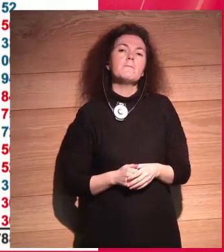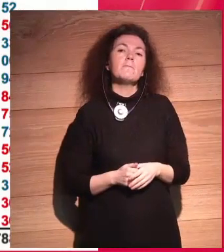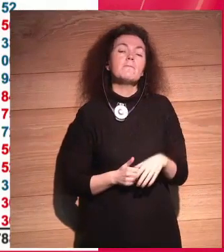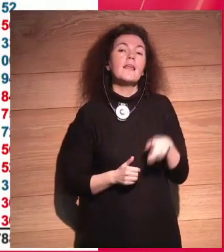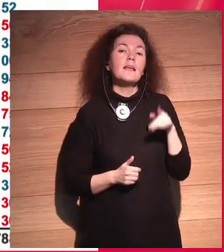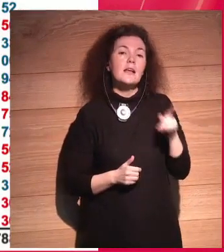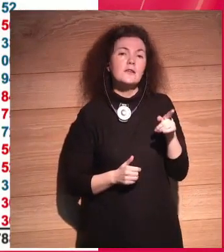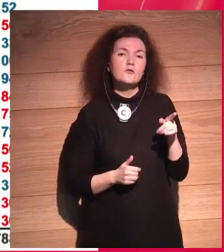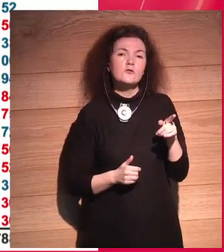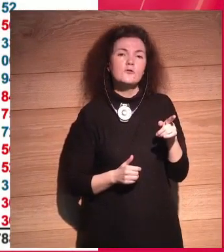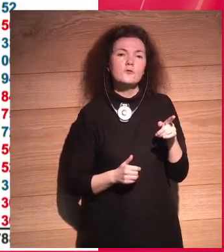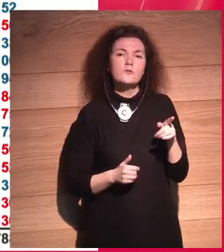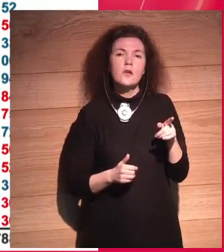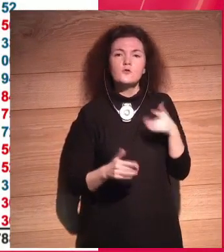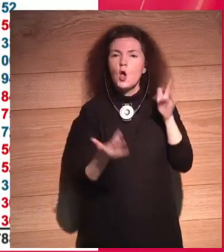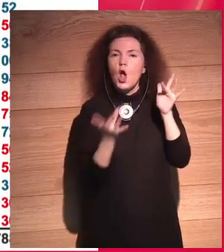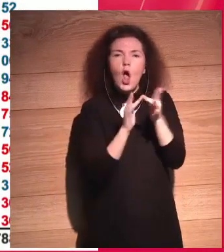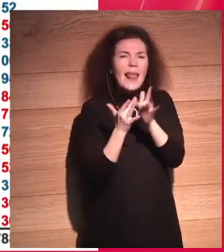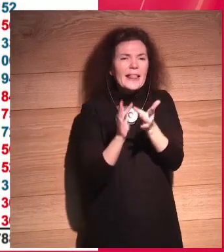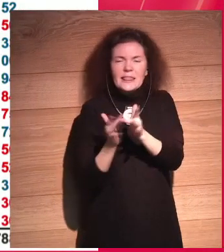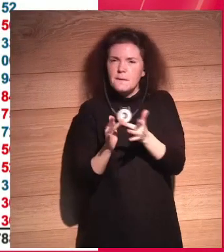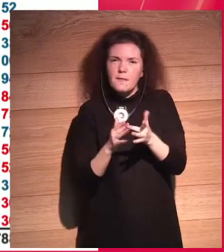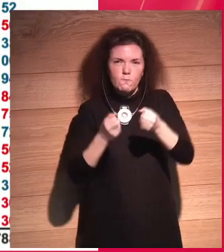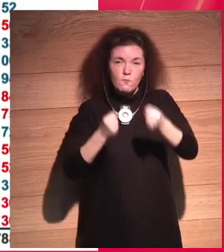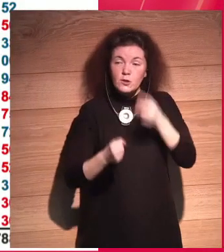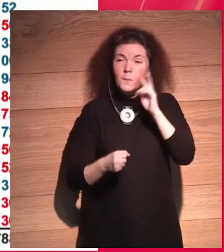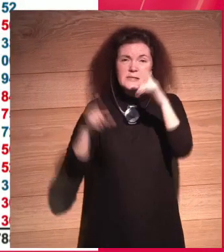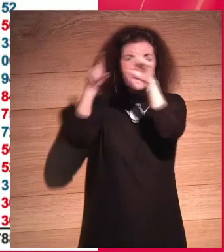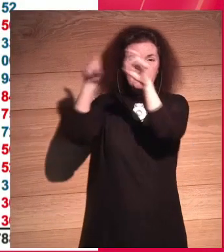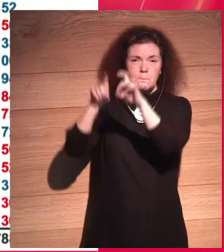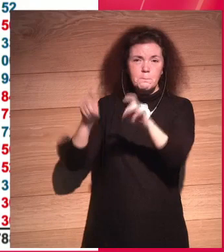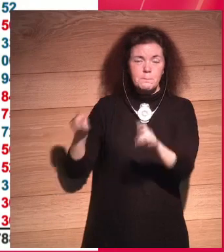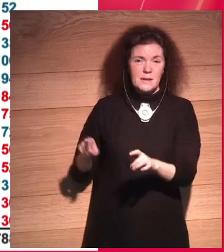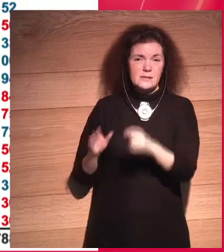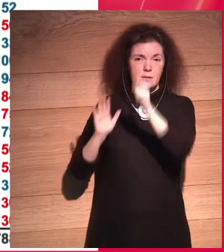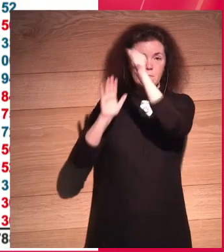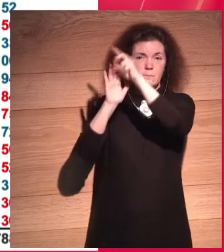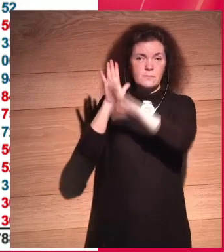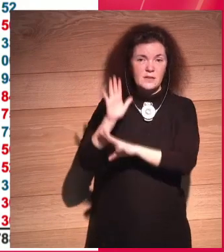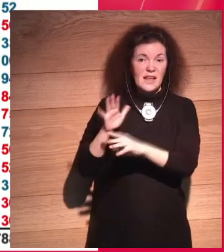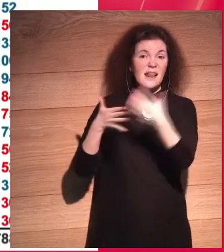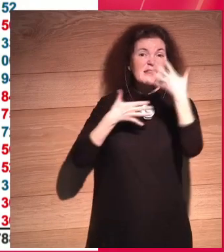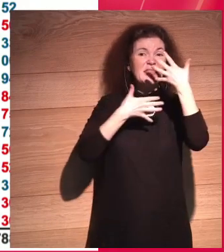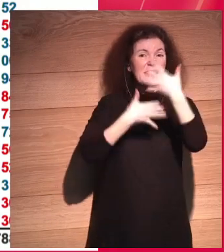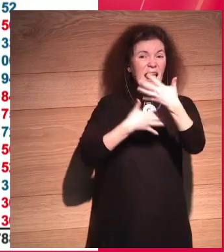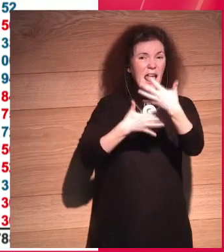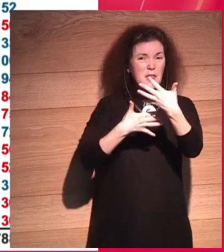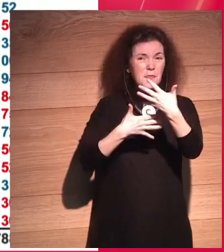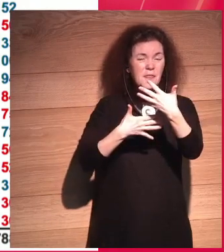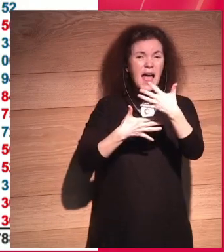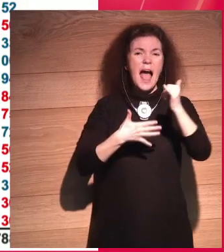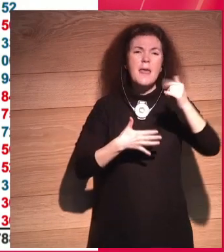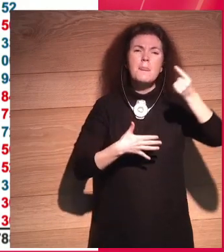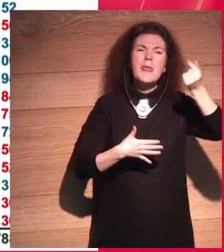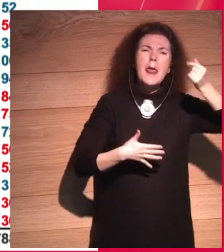gran huracán de conectividad. Aquí podemos ver estas compañías, este ranking, las 10 primeras, tienen más